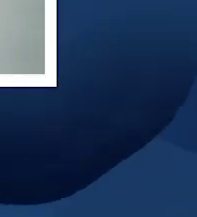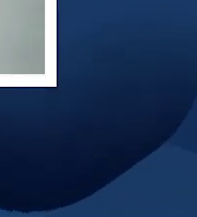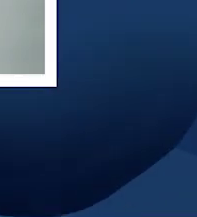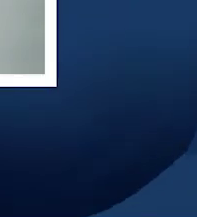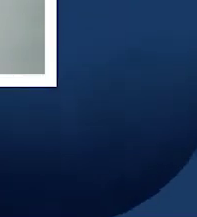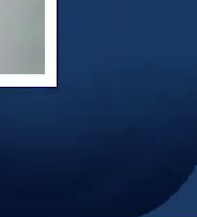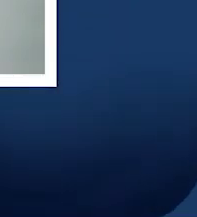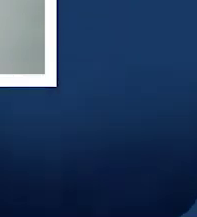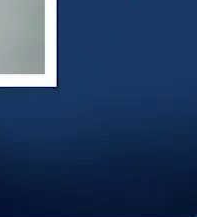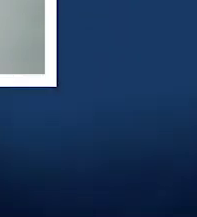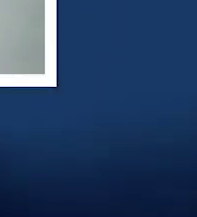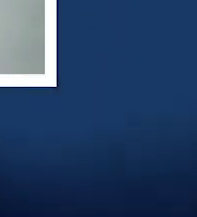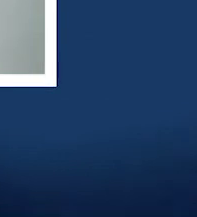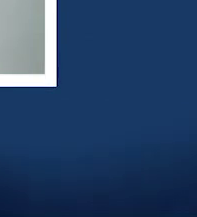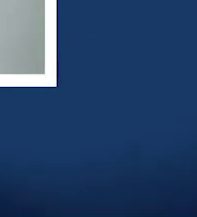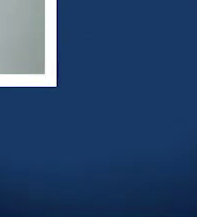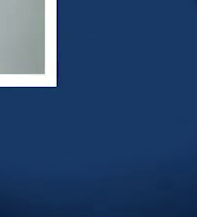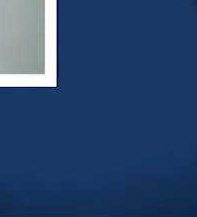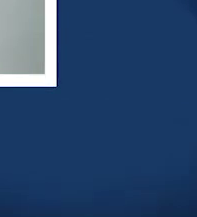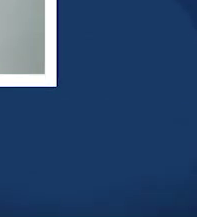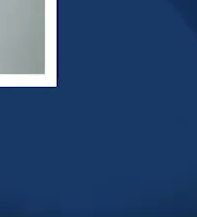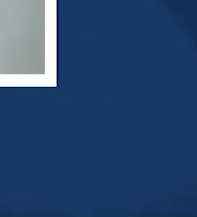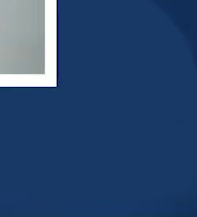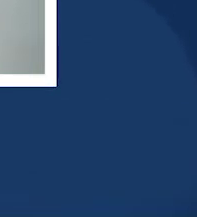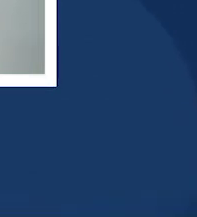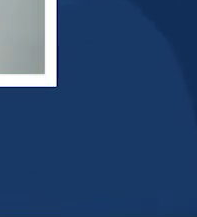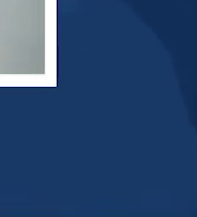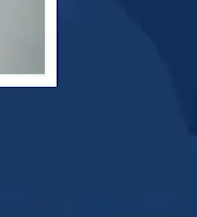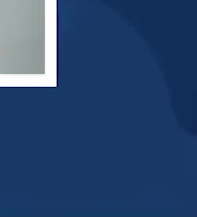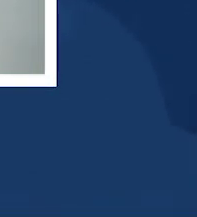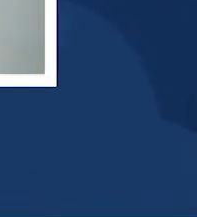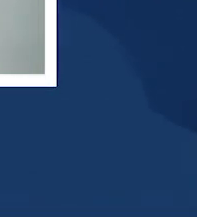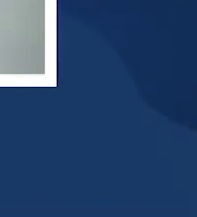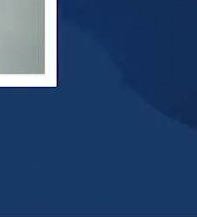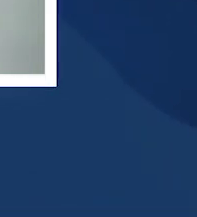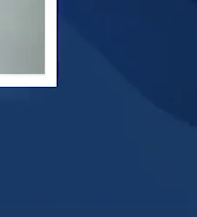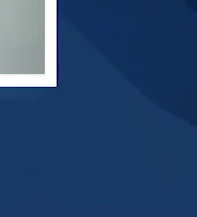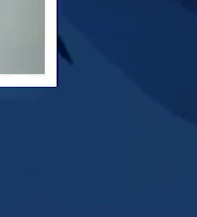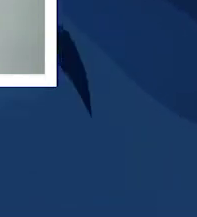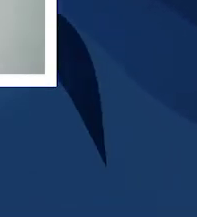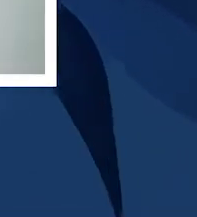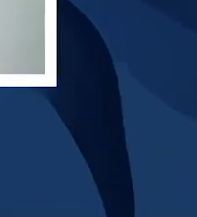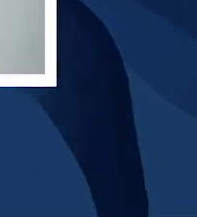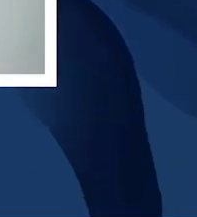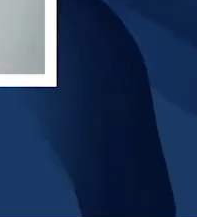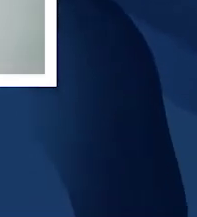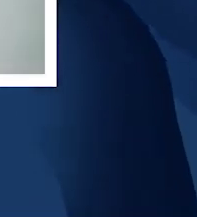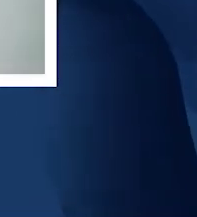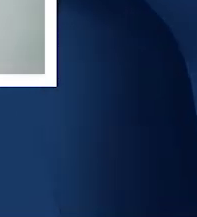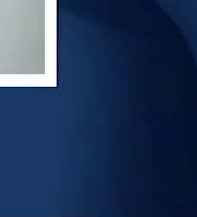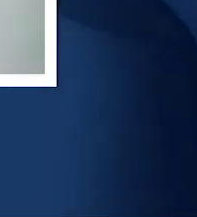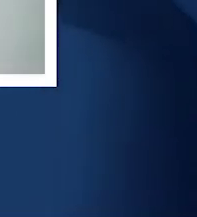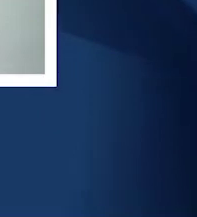Y aplaudiremos a las diferentes lenguas que habitan al teatro.